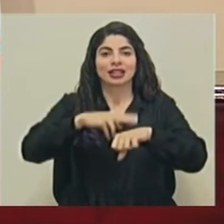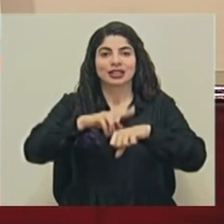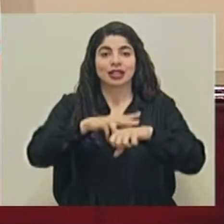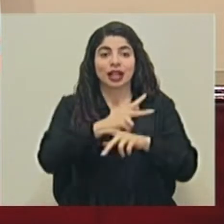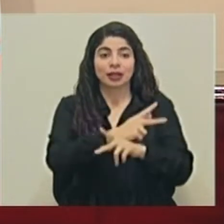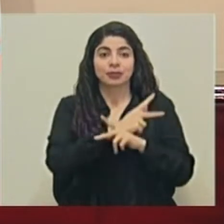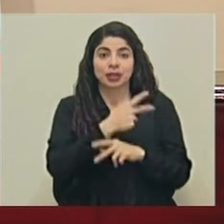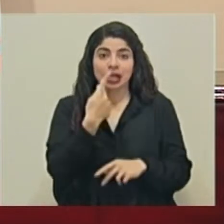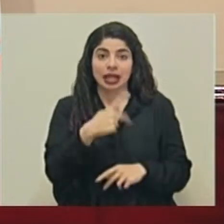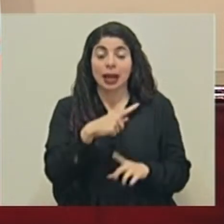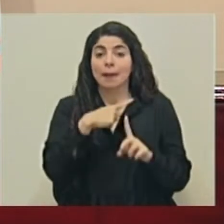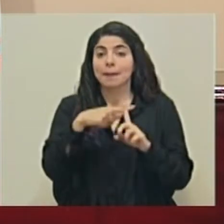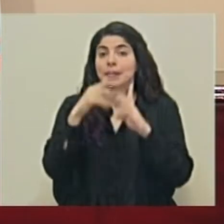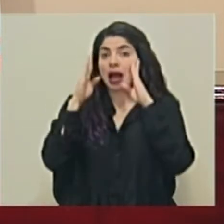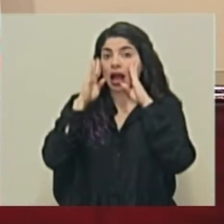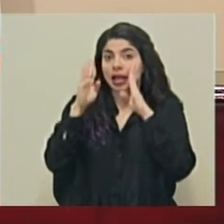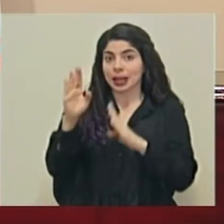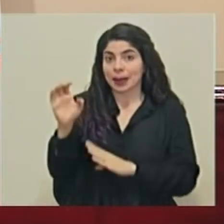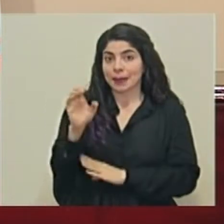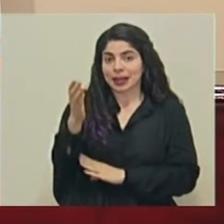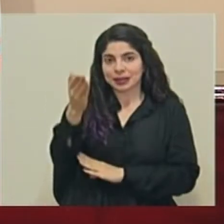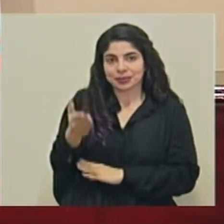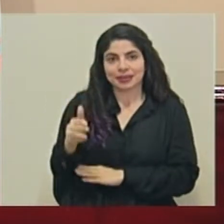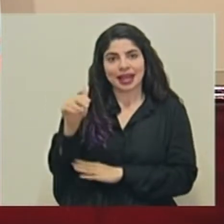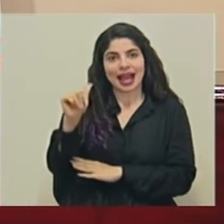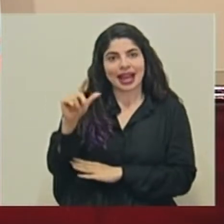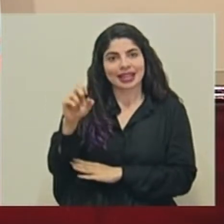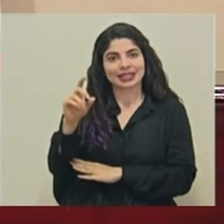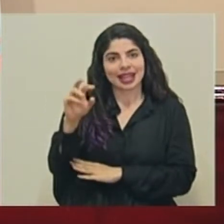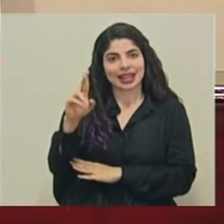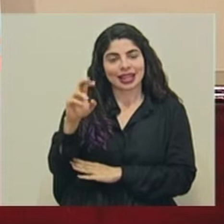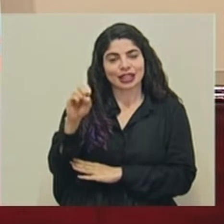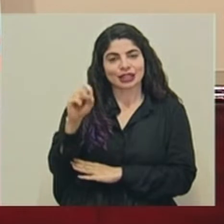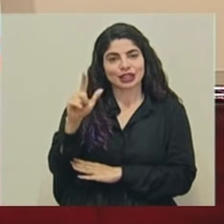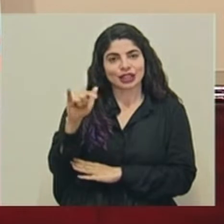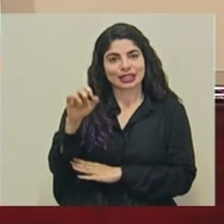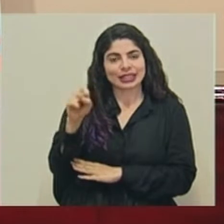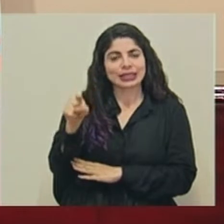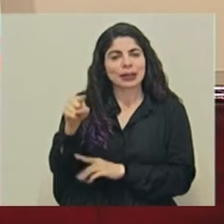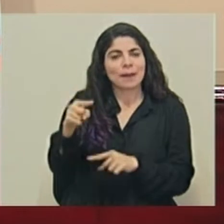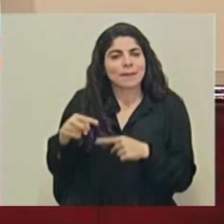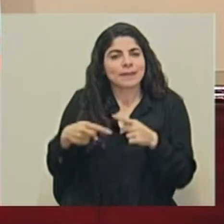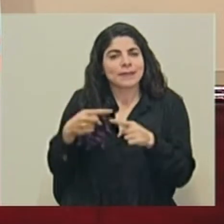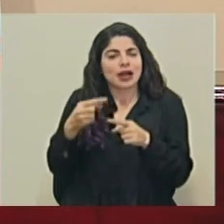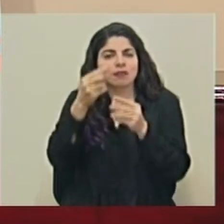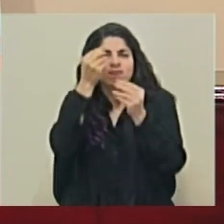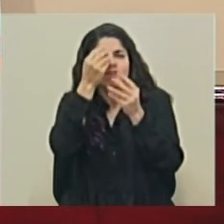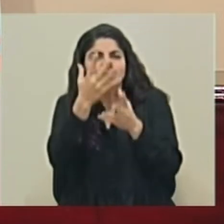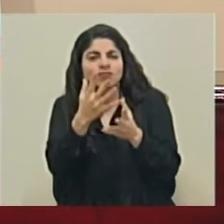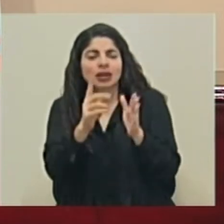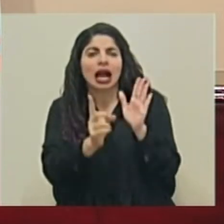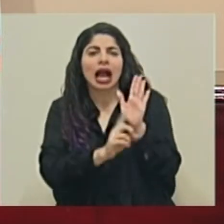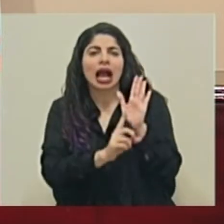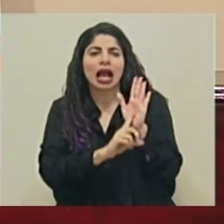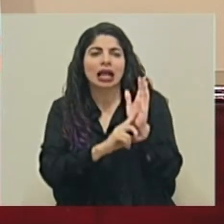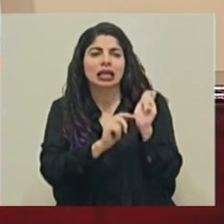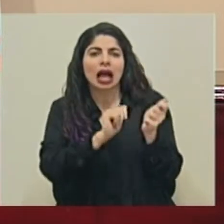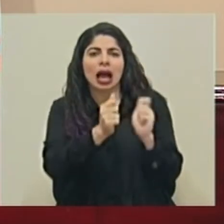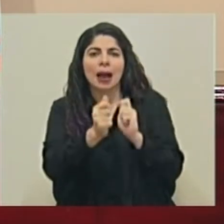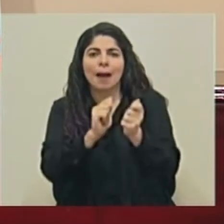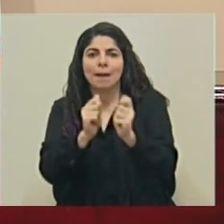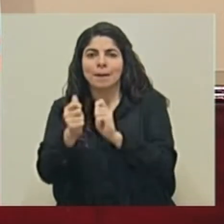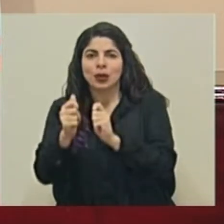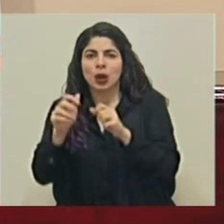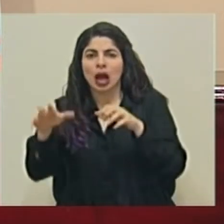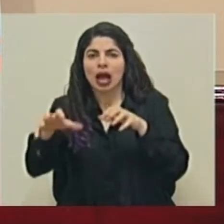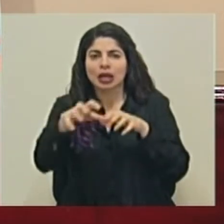de Prevención de Riesgos y Atención de Emergencias, el señor Alexander Solís, quien nos informará sobre el cambio de alertas en cantones